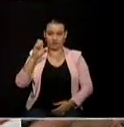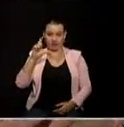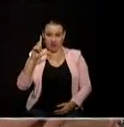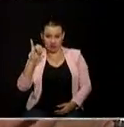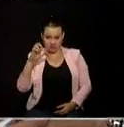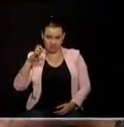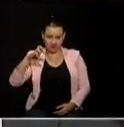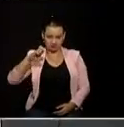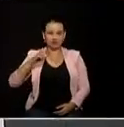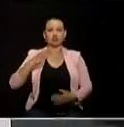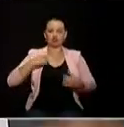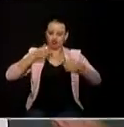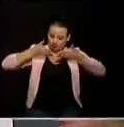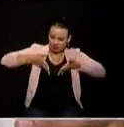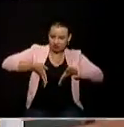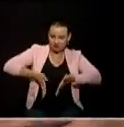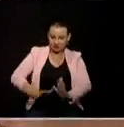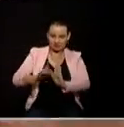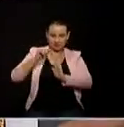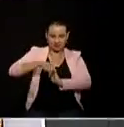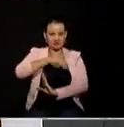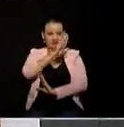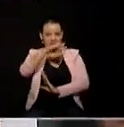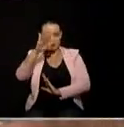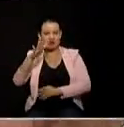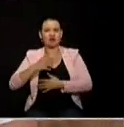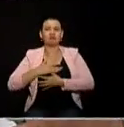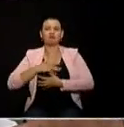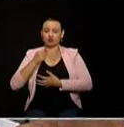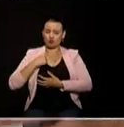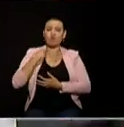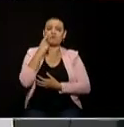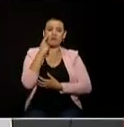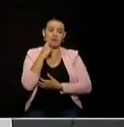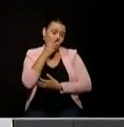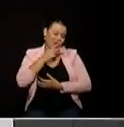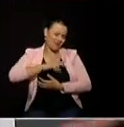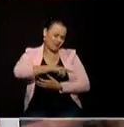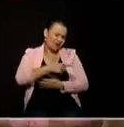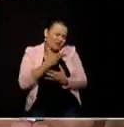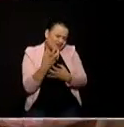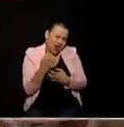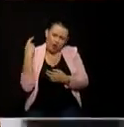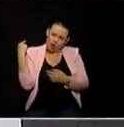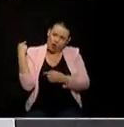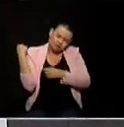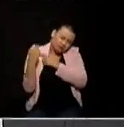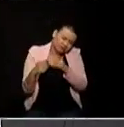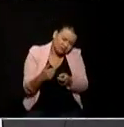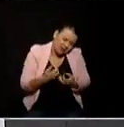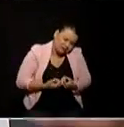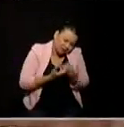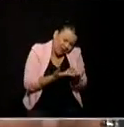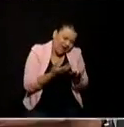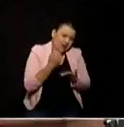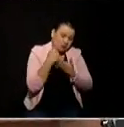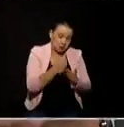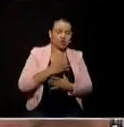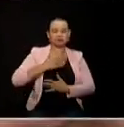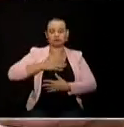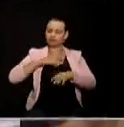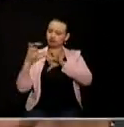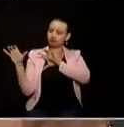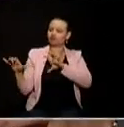futuro no sólo a su hijo sino a todas las nuevas generaciones soy una persona sana sin vicios que puedo tomar decisiones